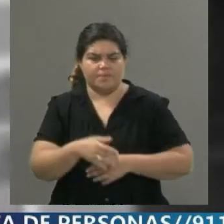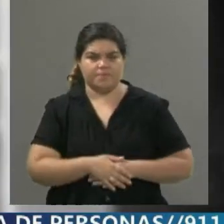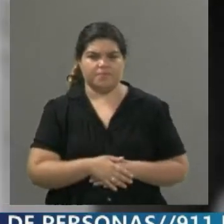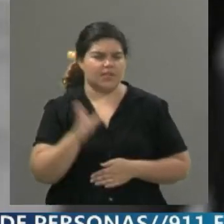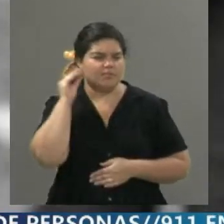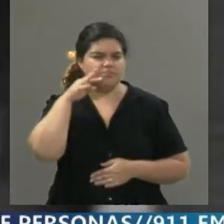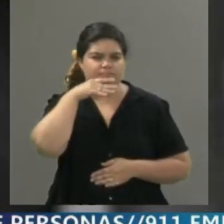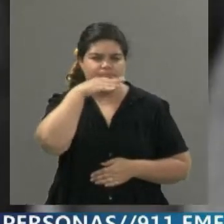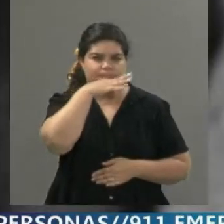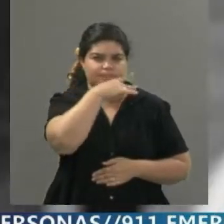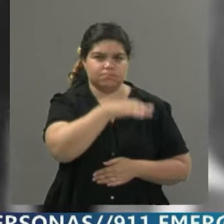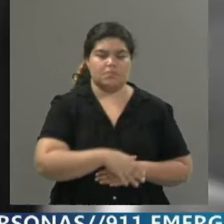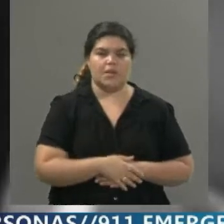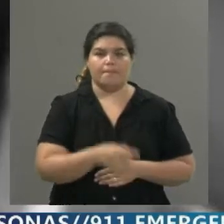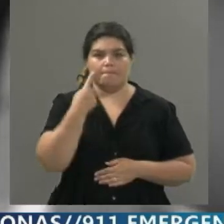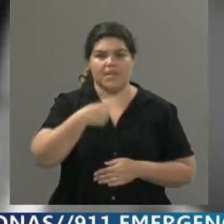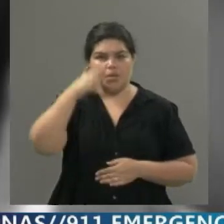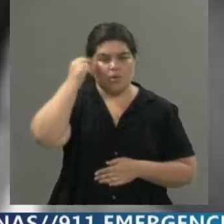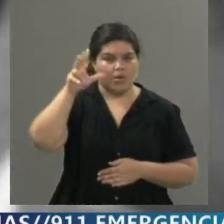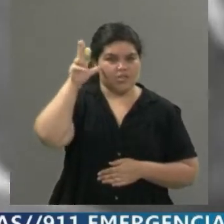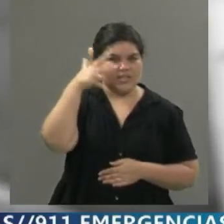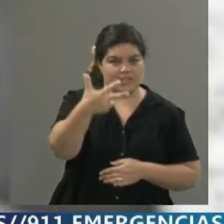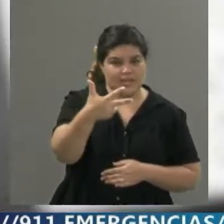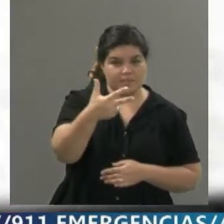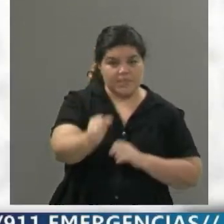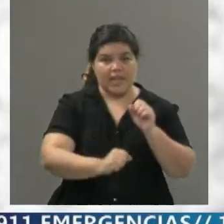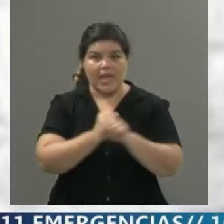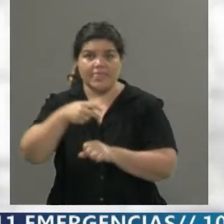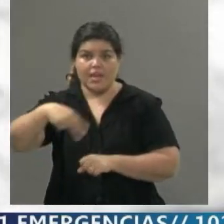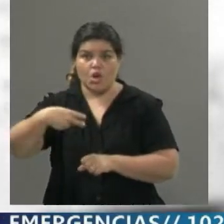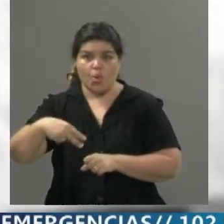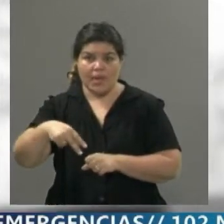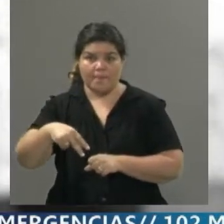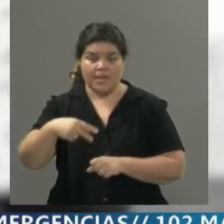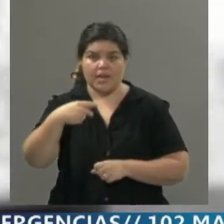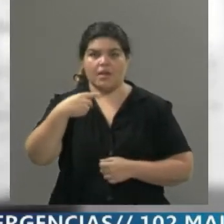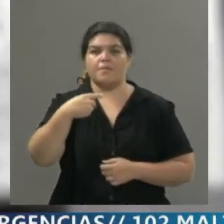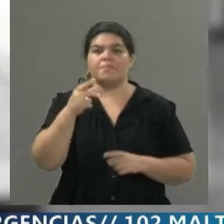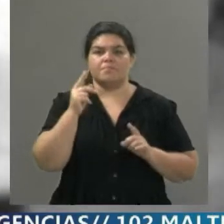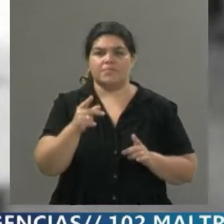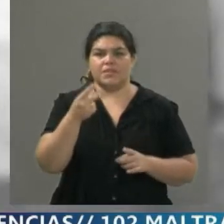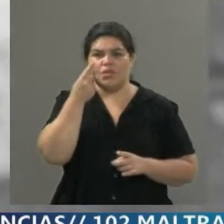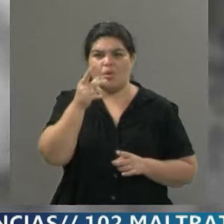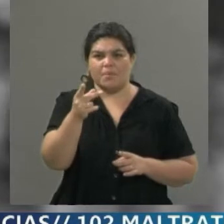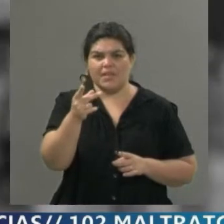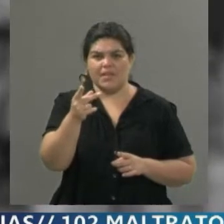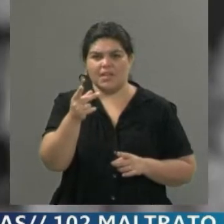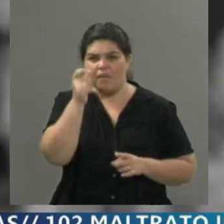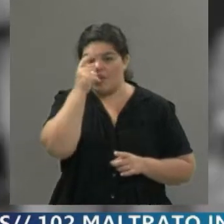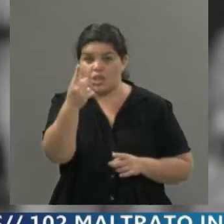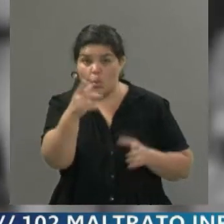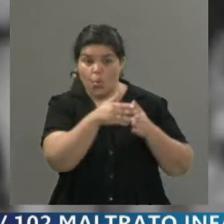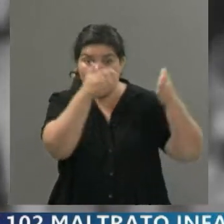estatal desde 1983 hasta noviembre, se cuenta desde 1983 hasta noviembre del 2021.